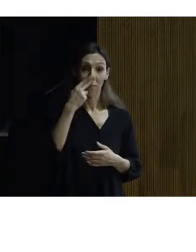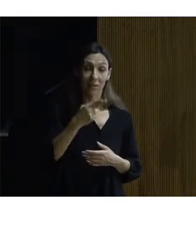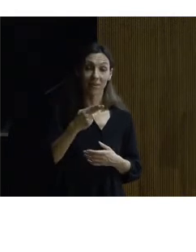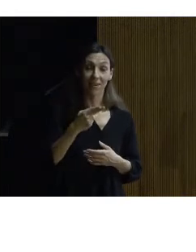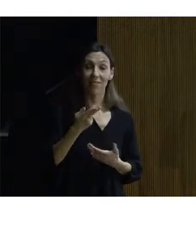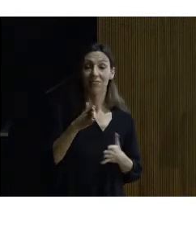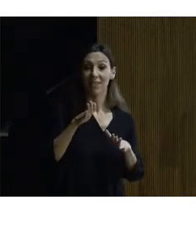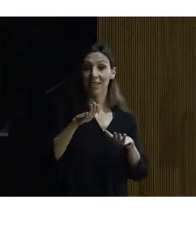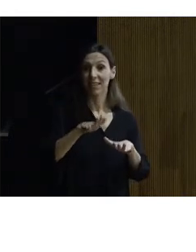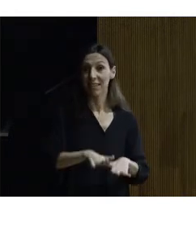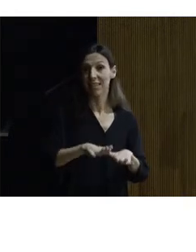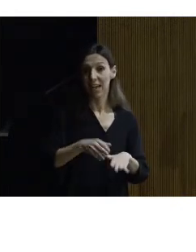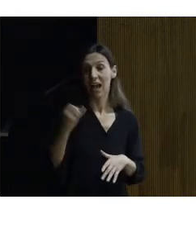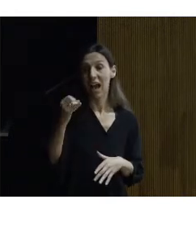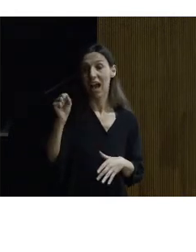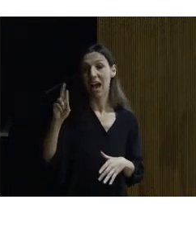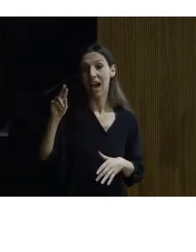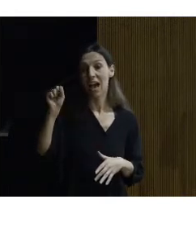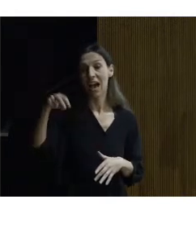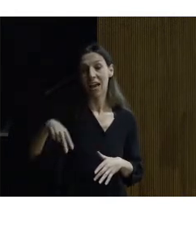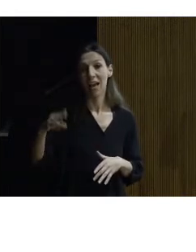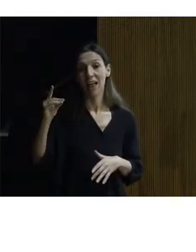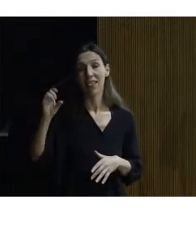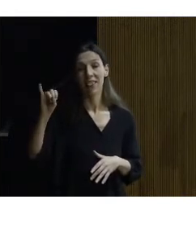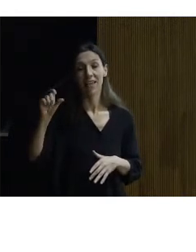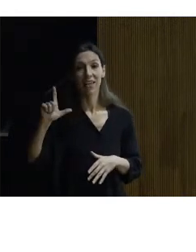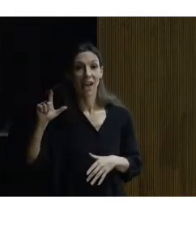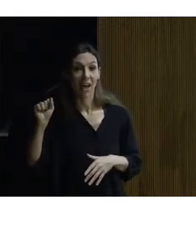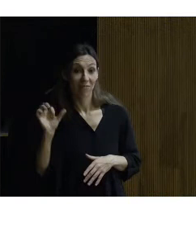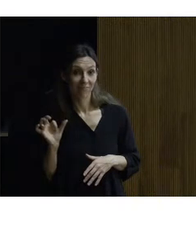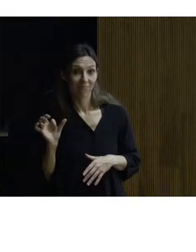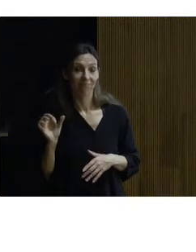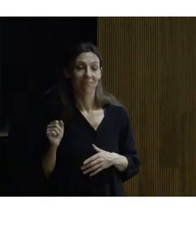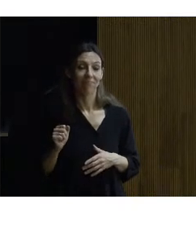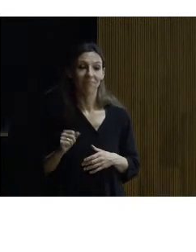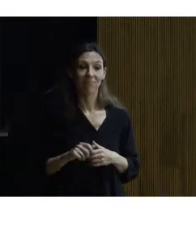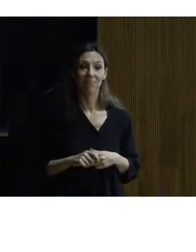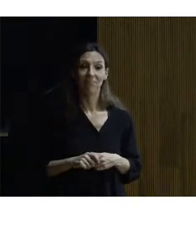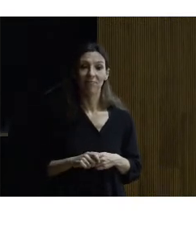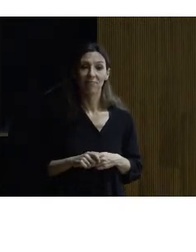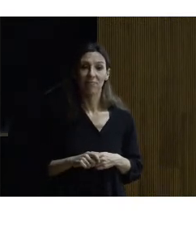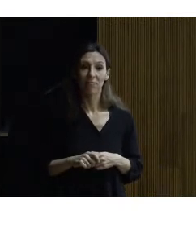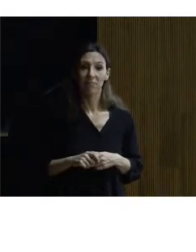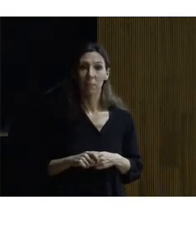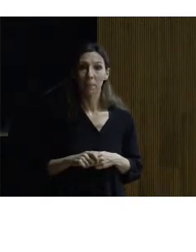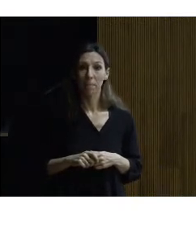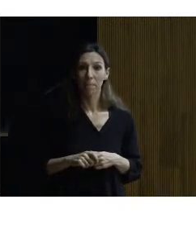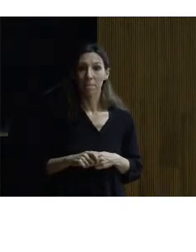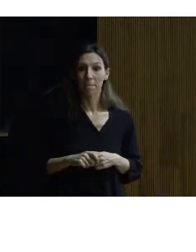me había olvidado de pasar esta es la litera que está en el palacete de Yuste que puede verse en cualquier momento